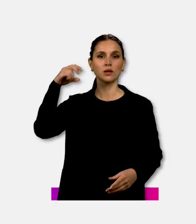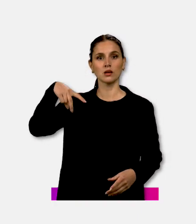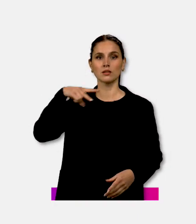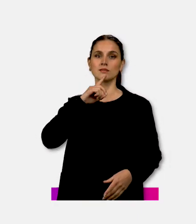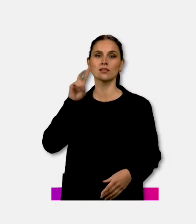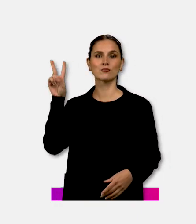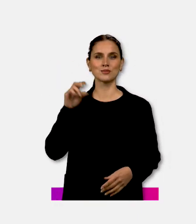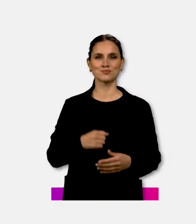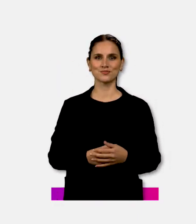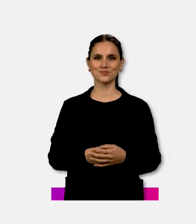Consejo Nacional de Televisión.